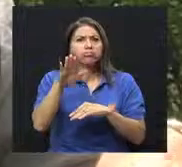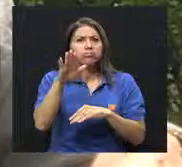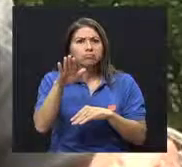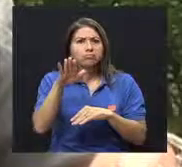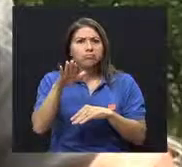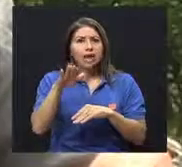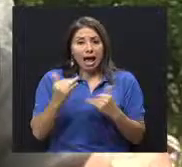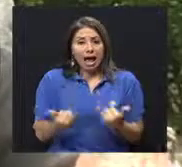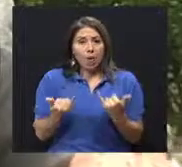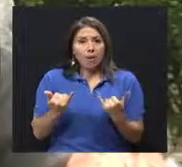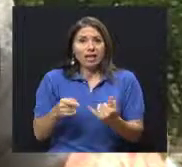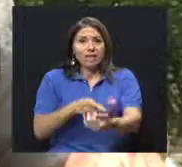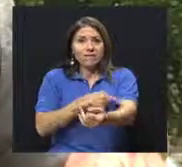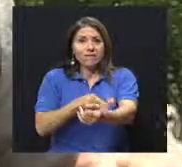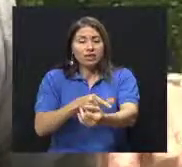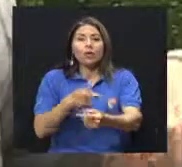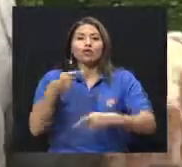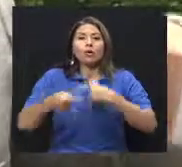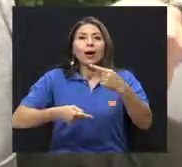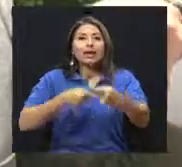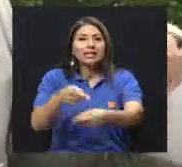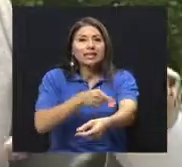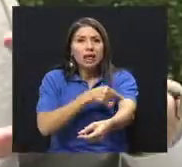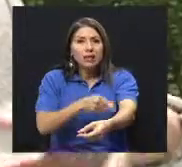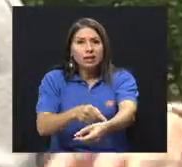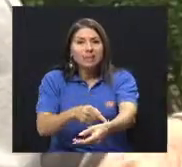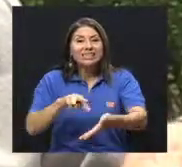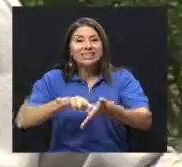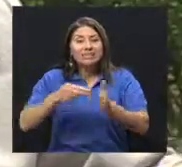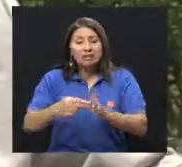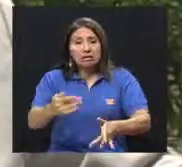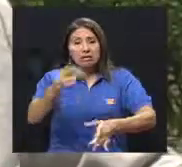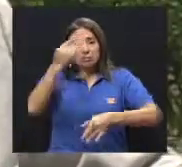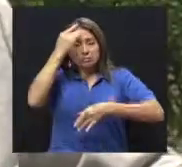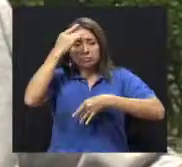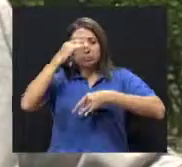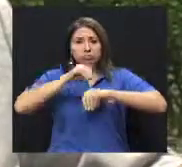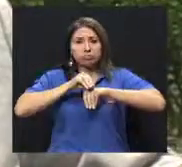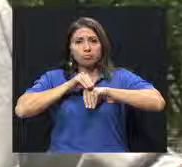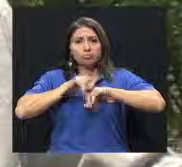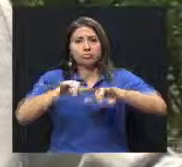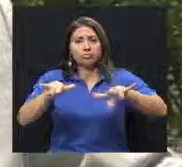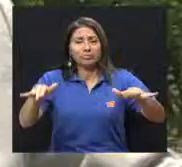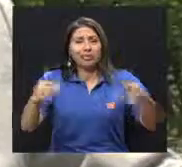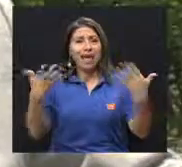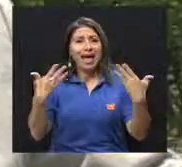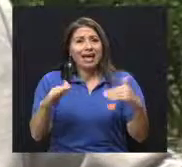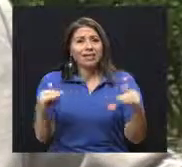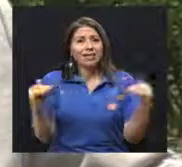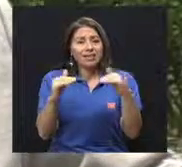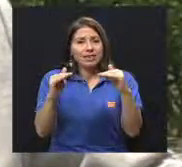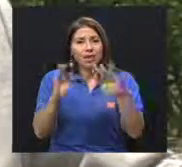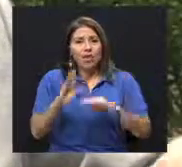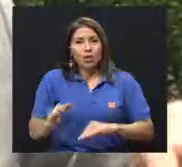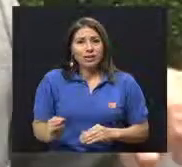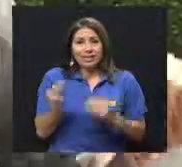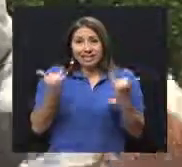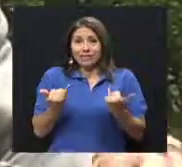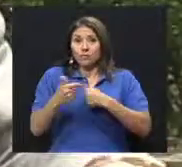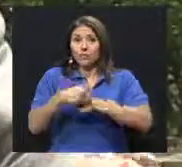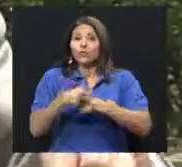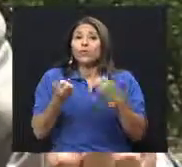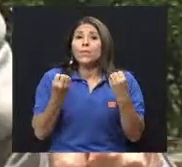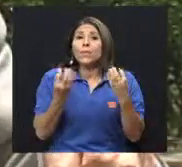está tomando cifras de epidemia a nivel de adolescentes. En este momento hay una gran cantidad de adolescentes